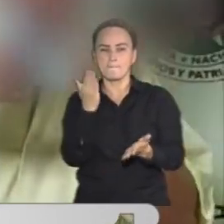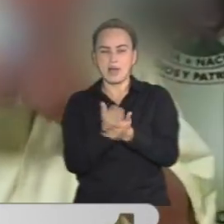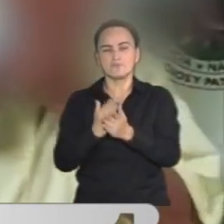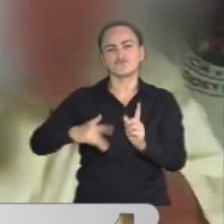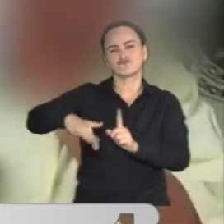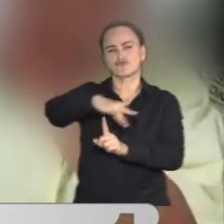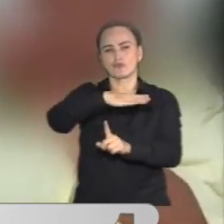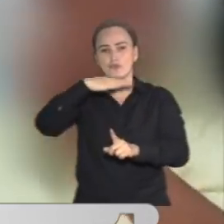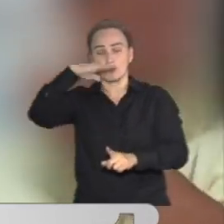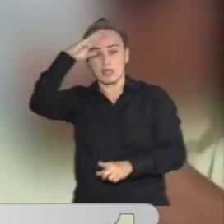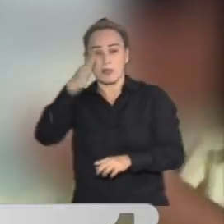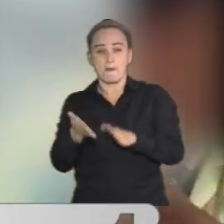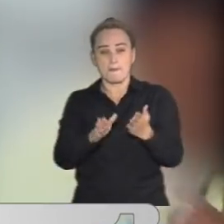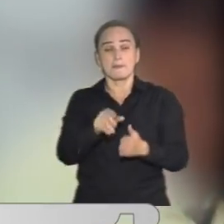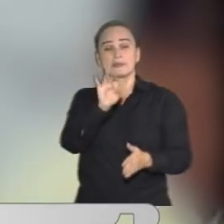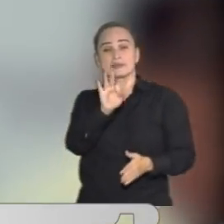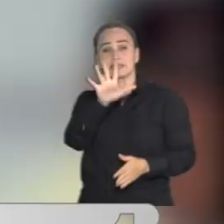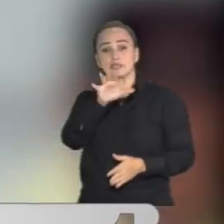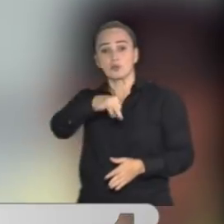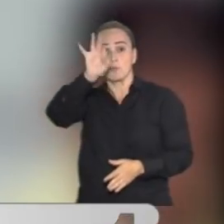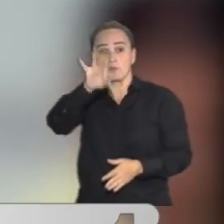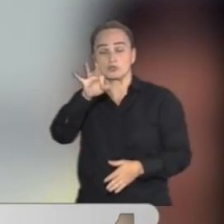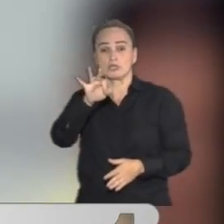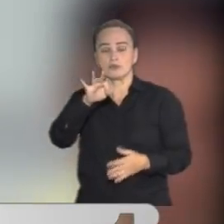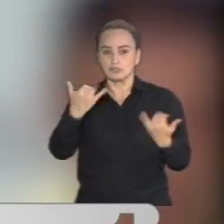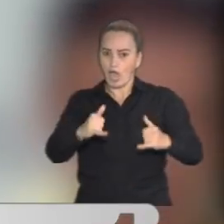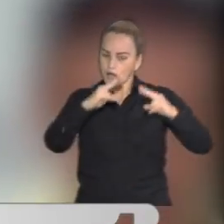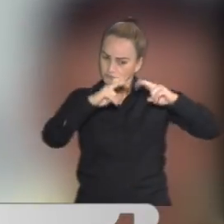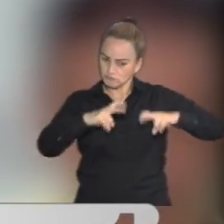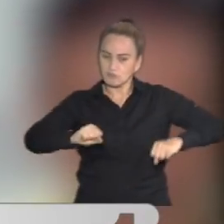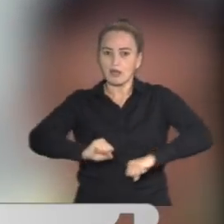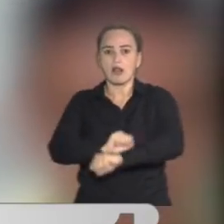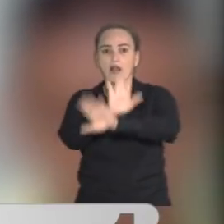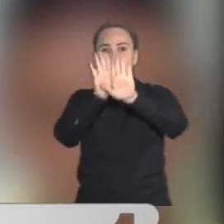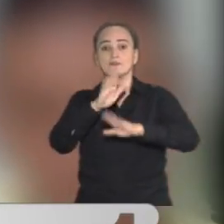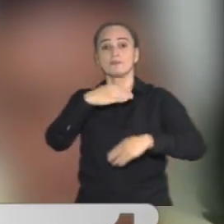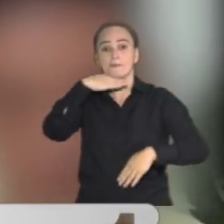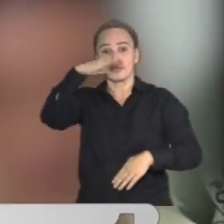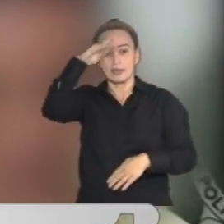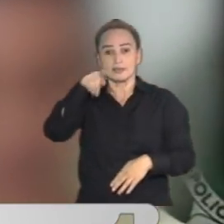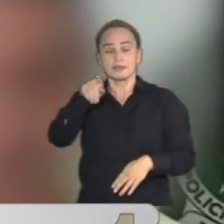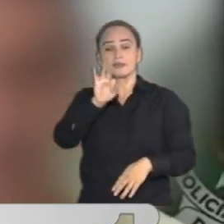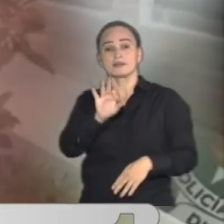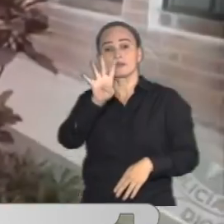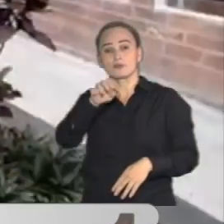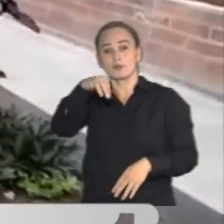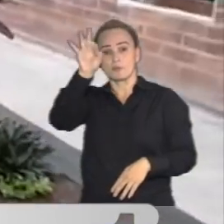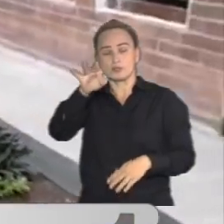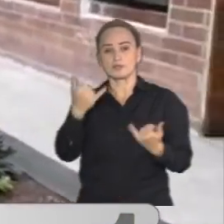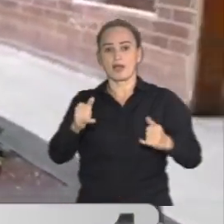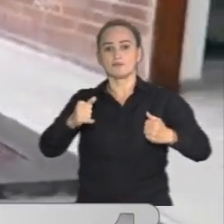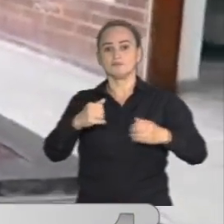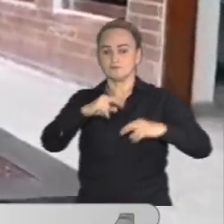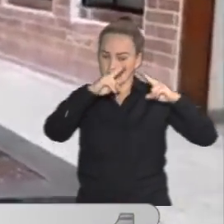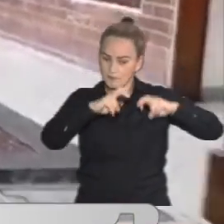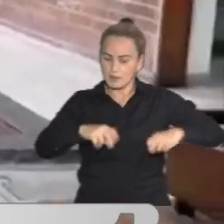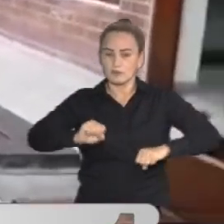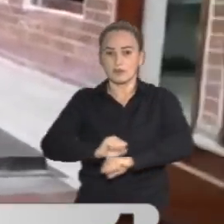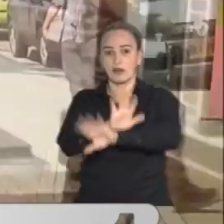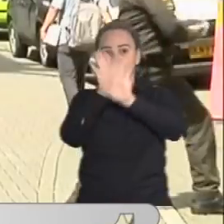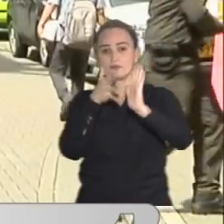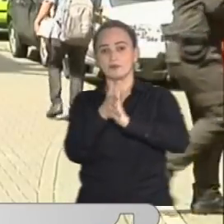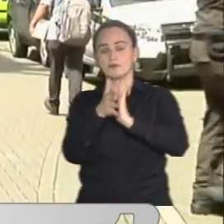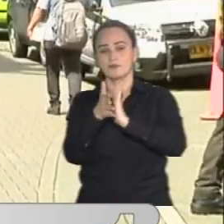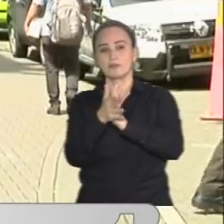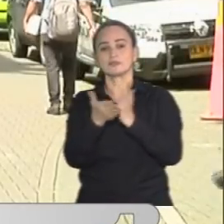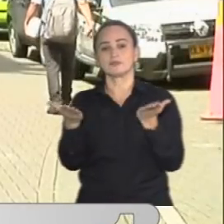área metropolitana estamos llegando al 35% en esclarecimiento y en Medellín estamos hablando del 39%. Esta es toda la